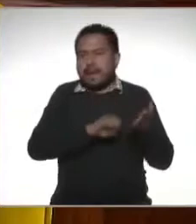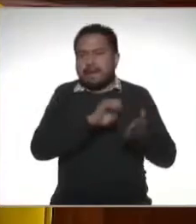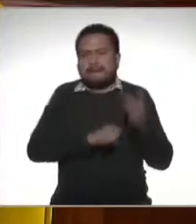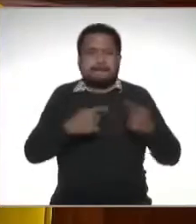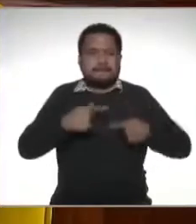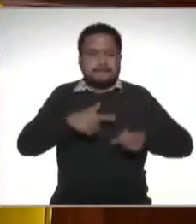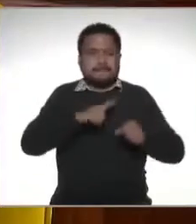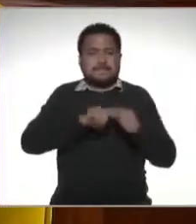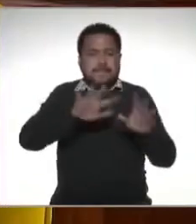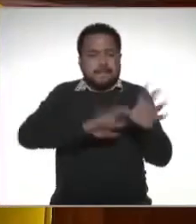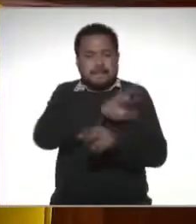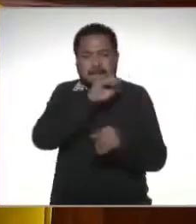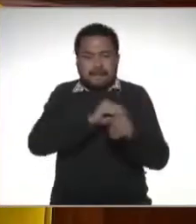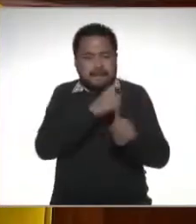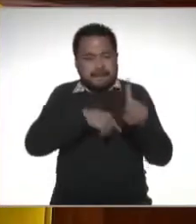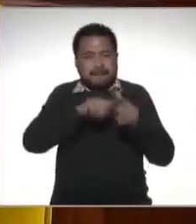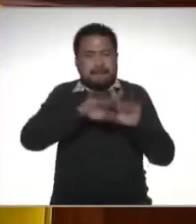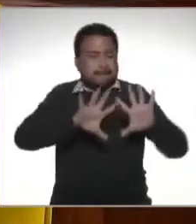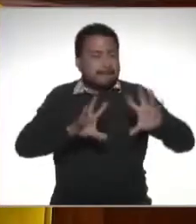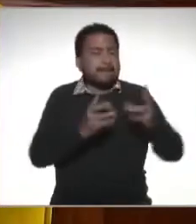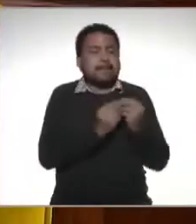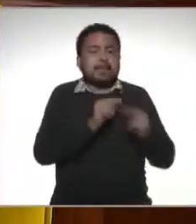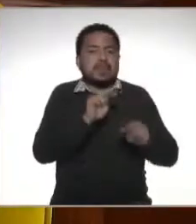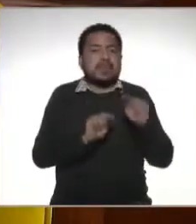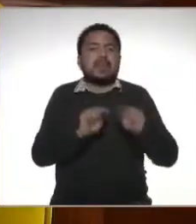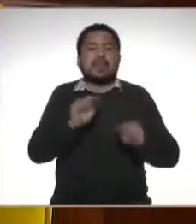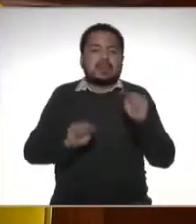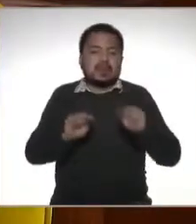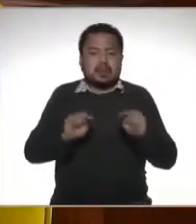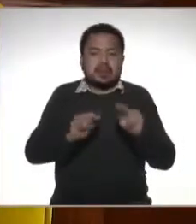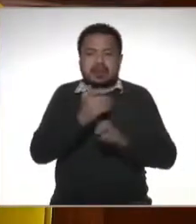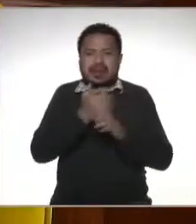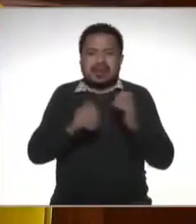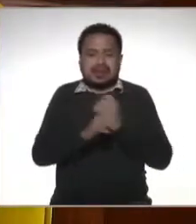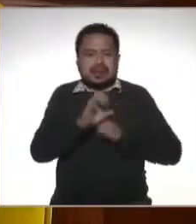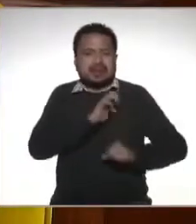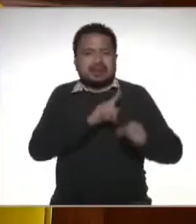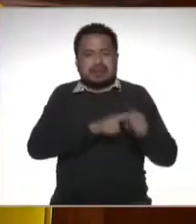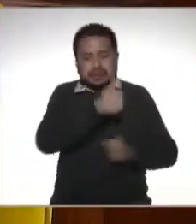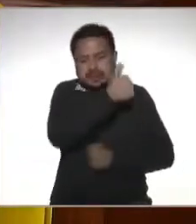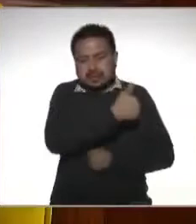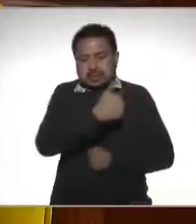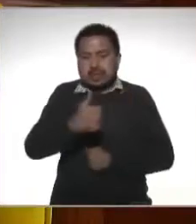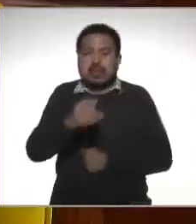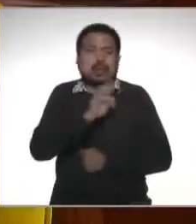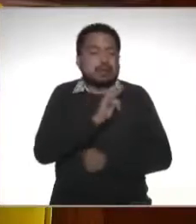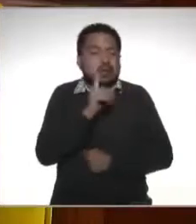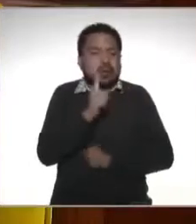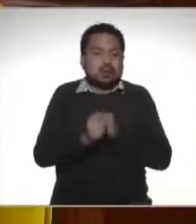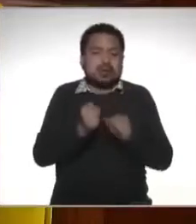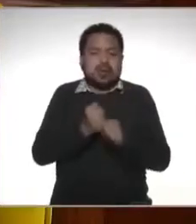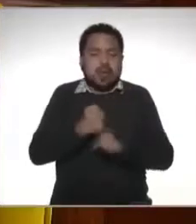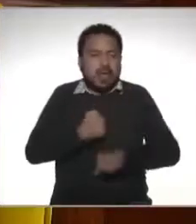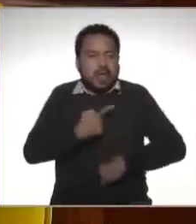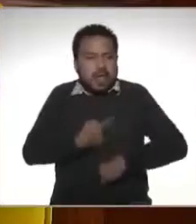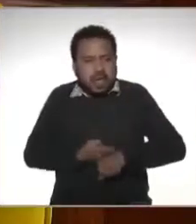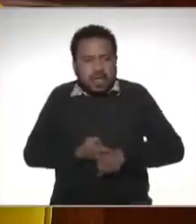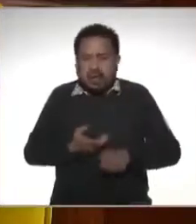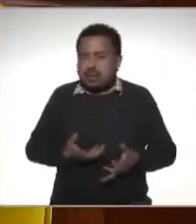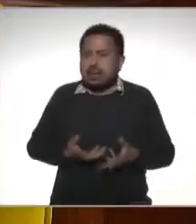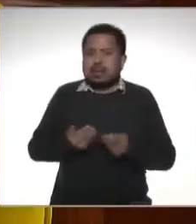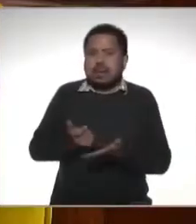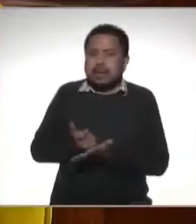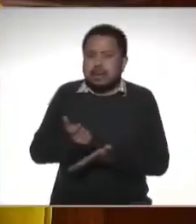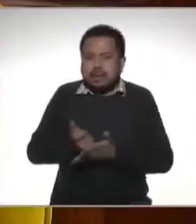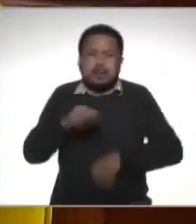entonces toda esta suma que dependiendo la situación particular de cada uno puede ser que ese año me enfermé y tuve gastos